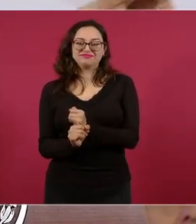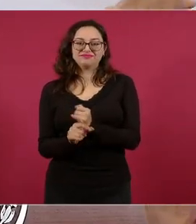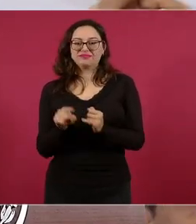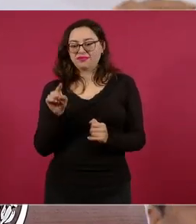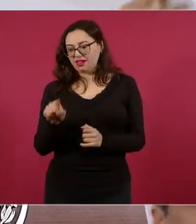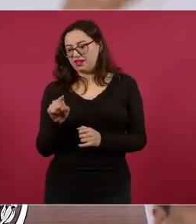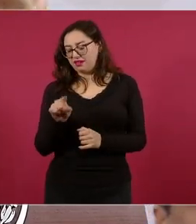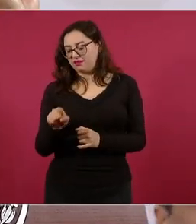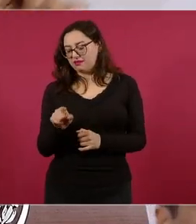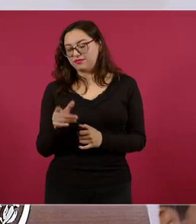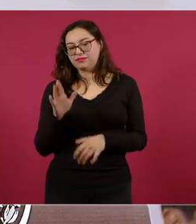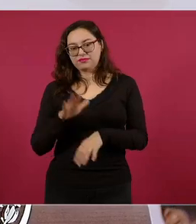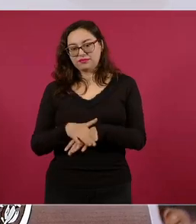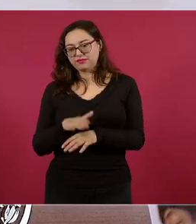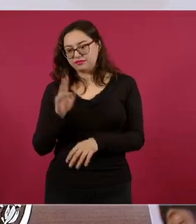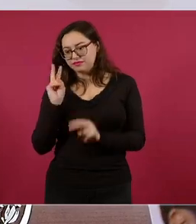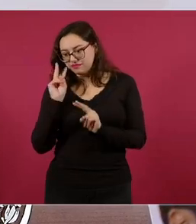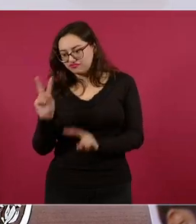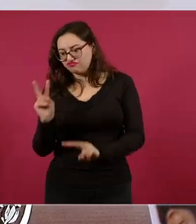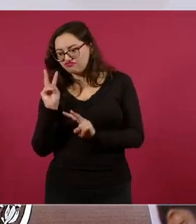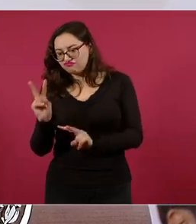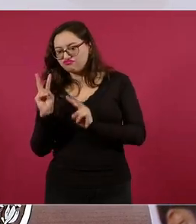que tiene más vistas